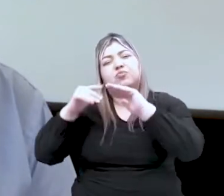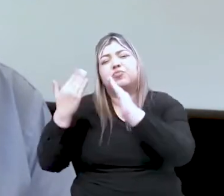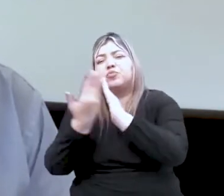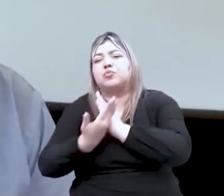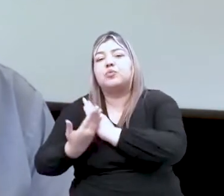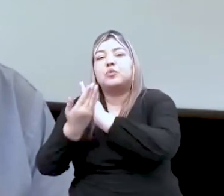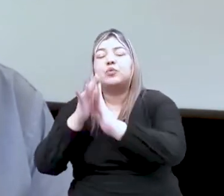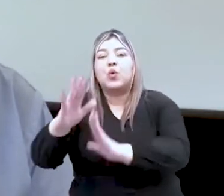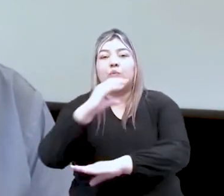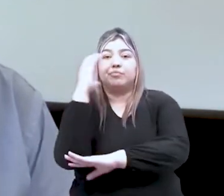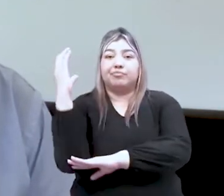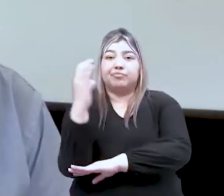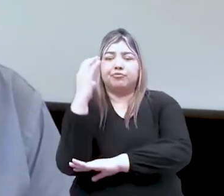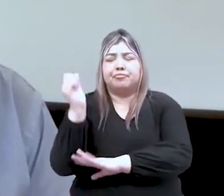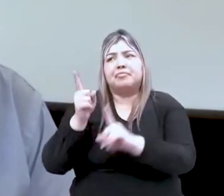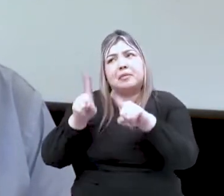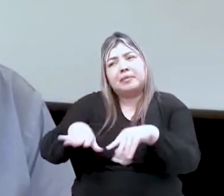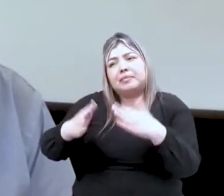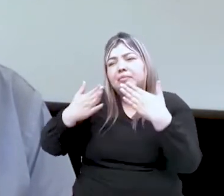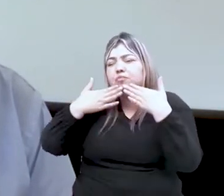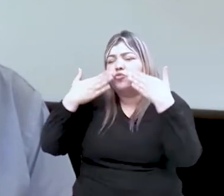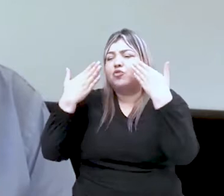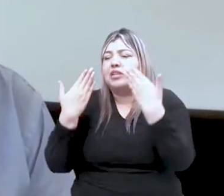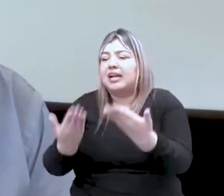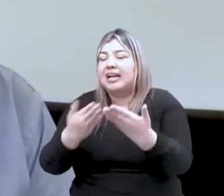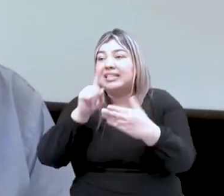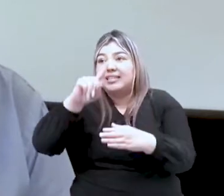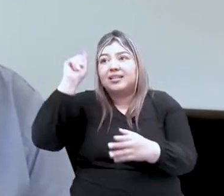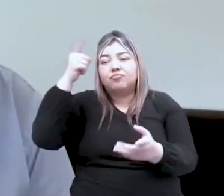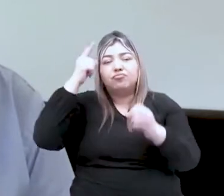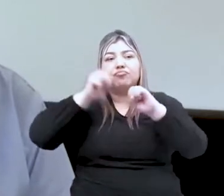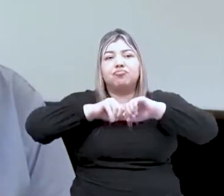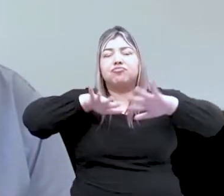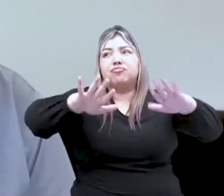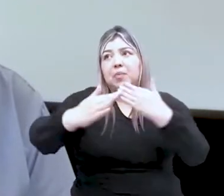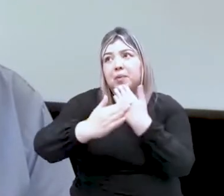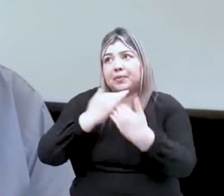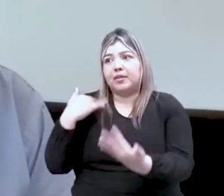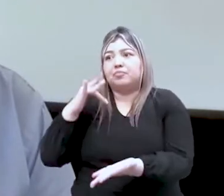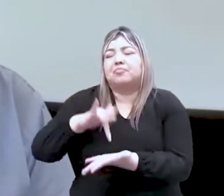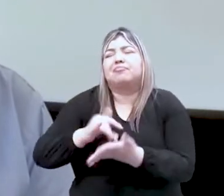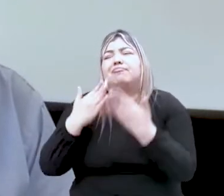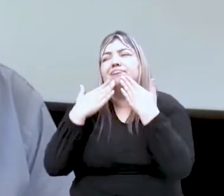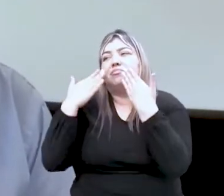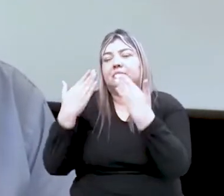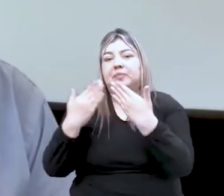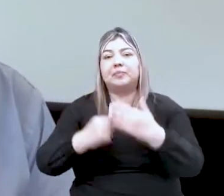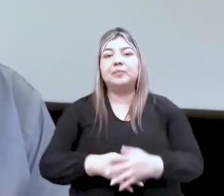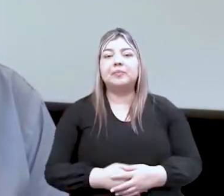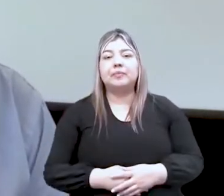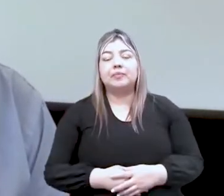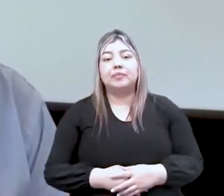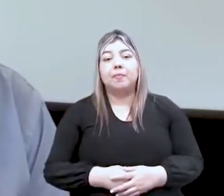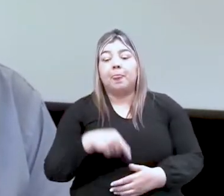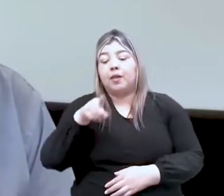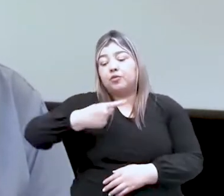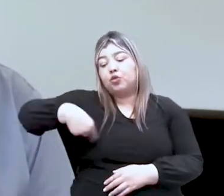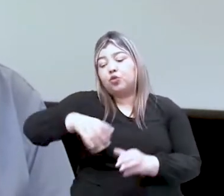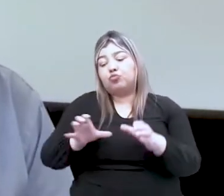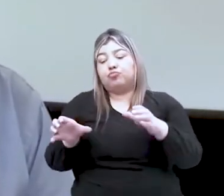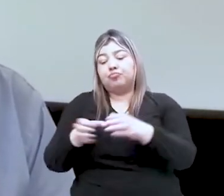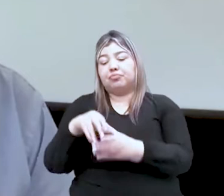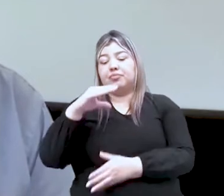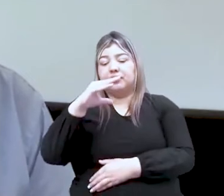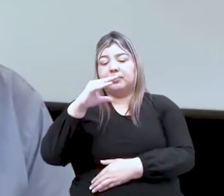agradecer la invitación al lanzamiento de esta estrategia Evaluar para Avanzar. En CEIBAL, como